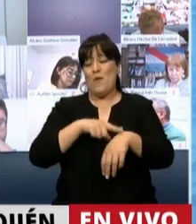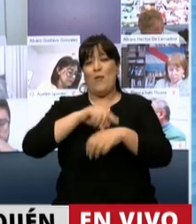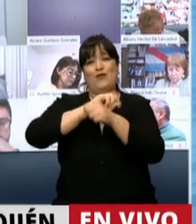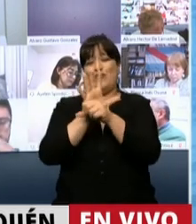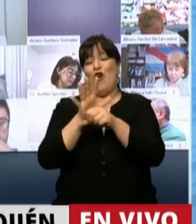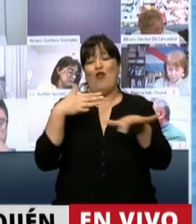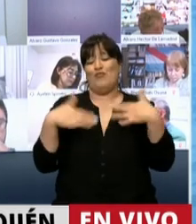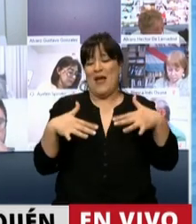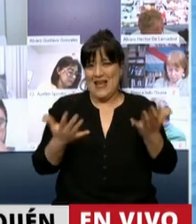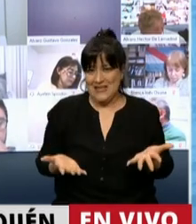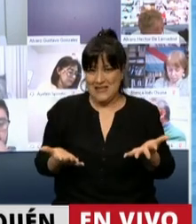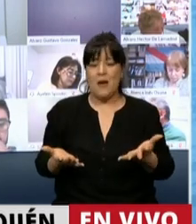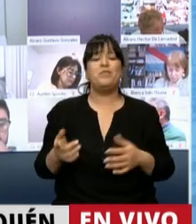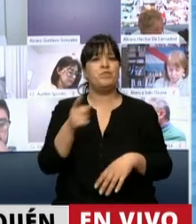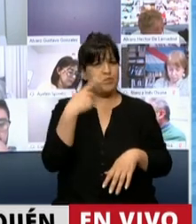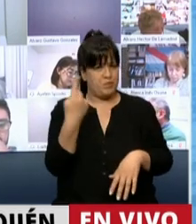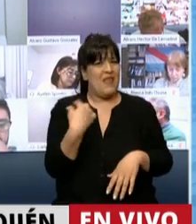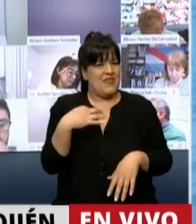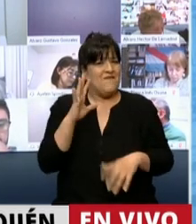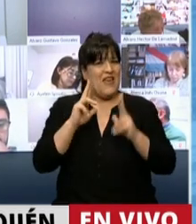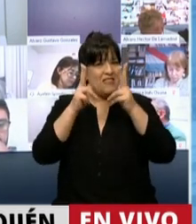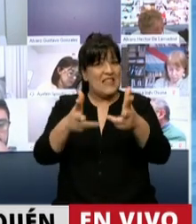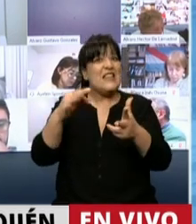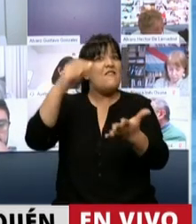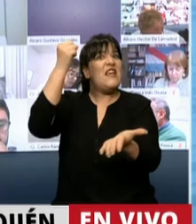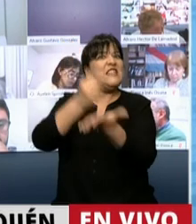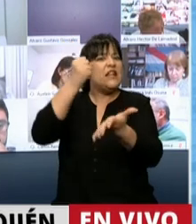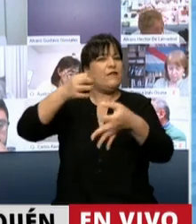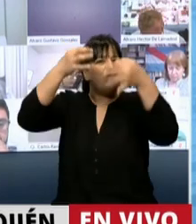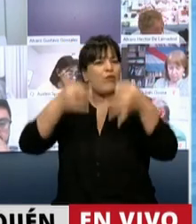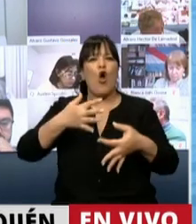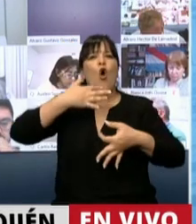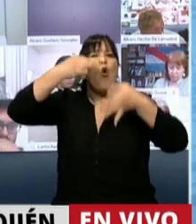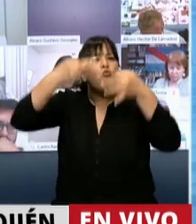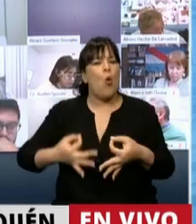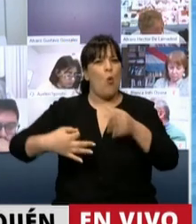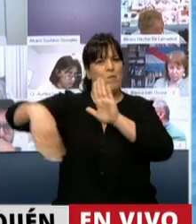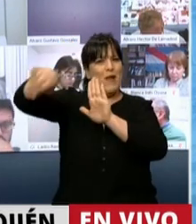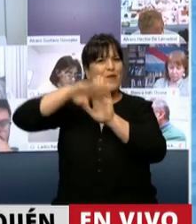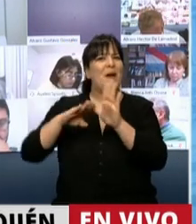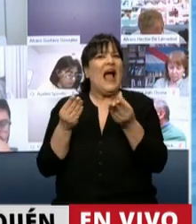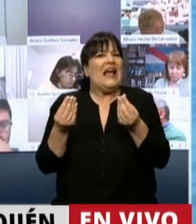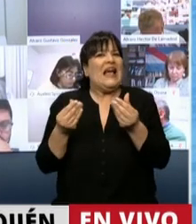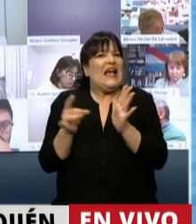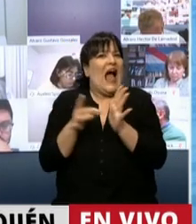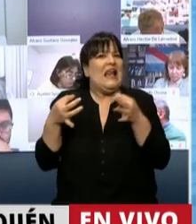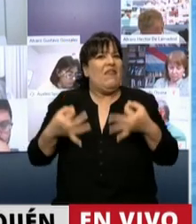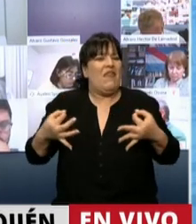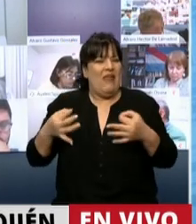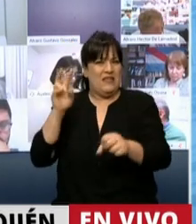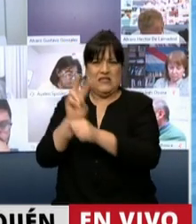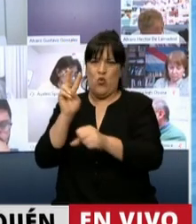sanitaria. Y acabe mencionar que debe certificarse el cumplimiento de altos estándares de eficacia y seguridad